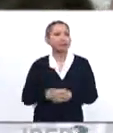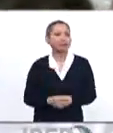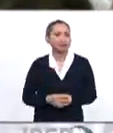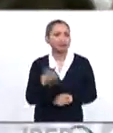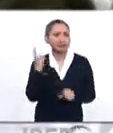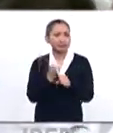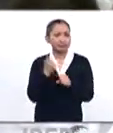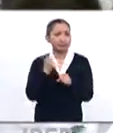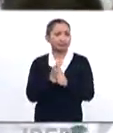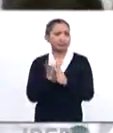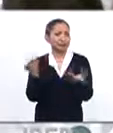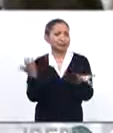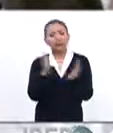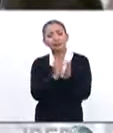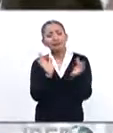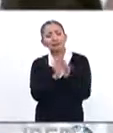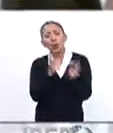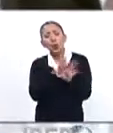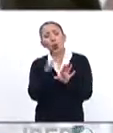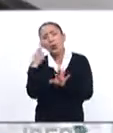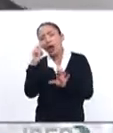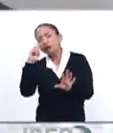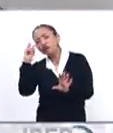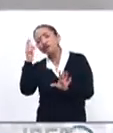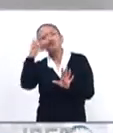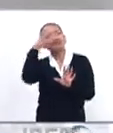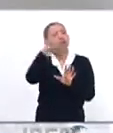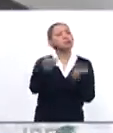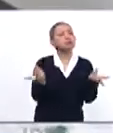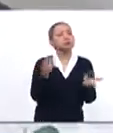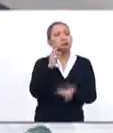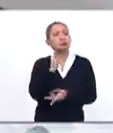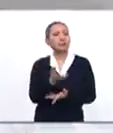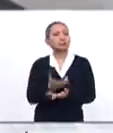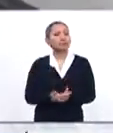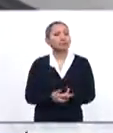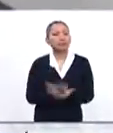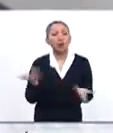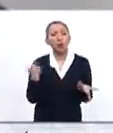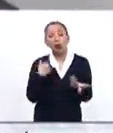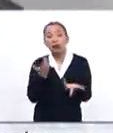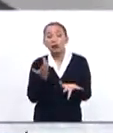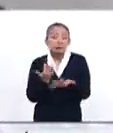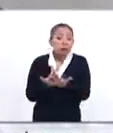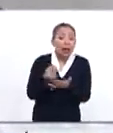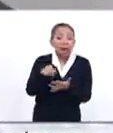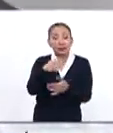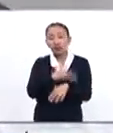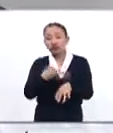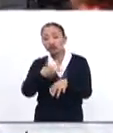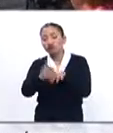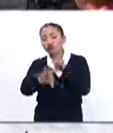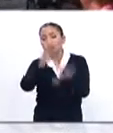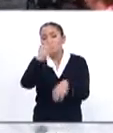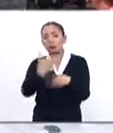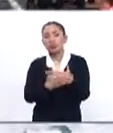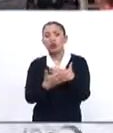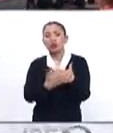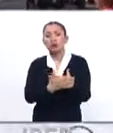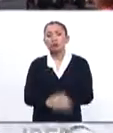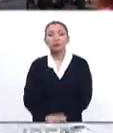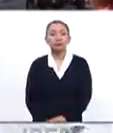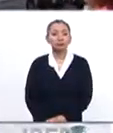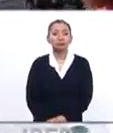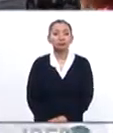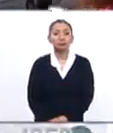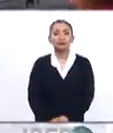primero que nada, platícanos cuál es la perspectiva, cuáles son las expectativas de estos procesos que se vivirán en el 2019.